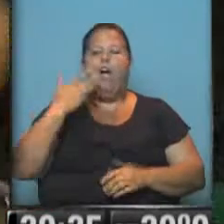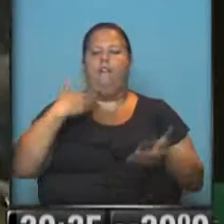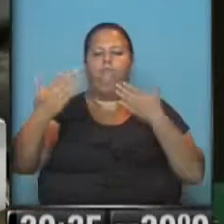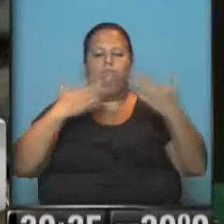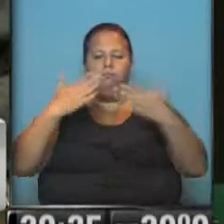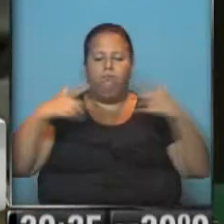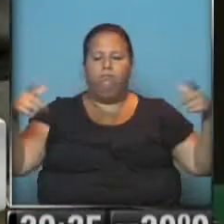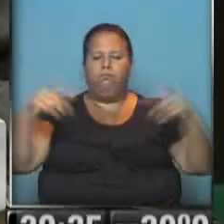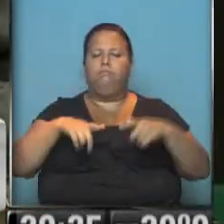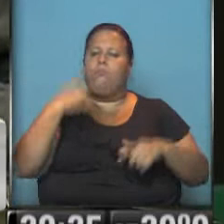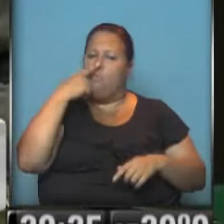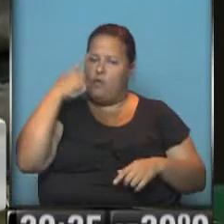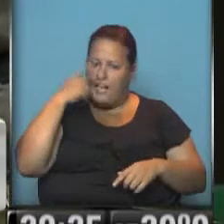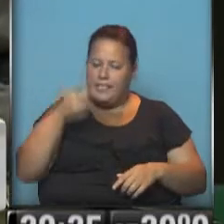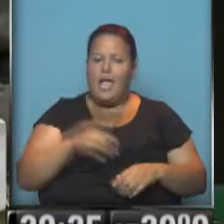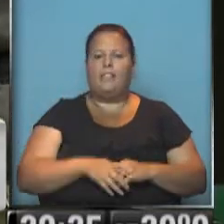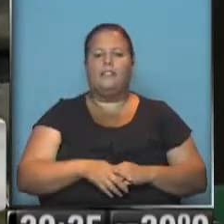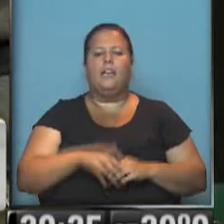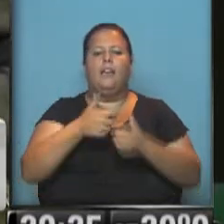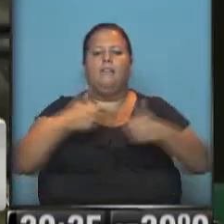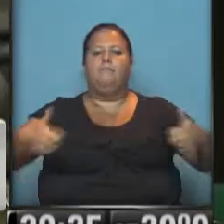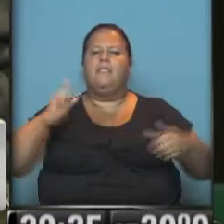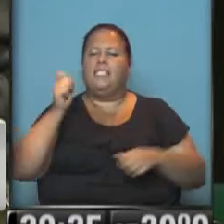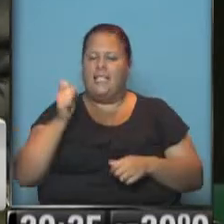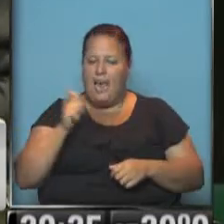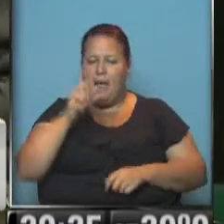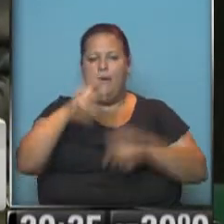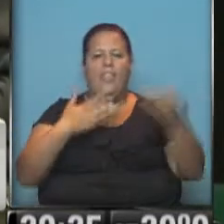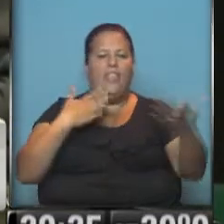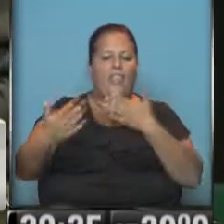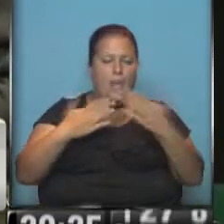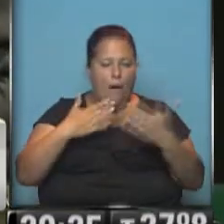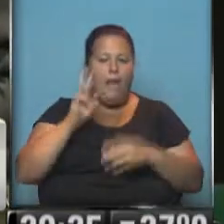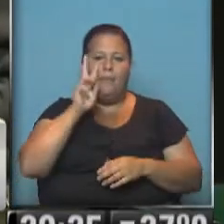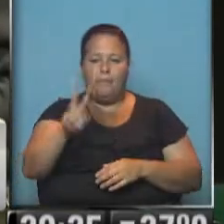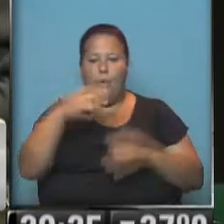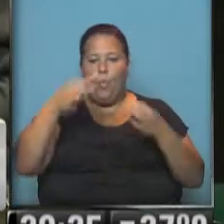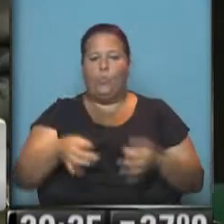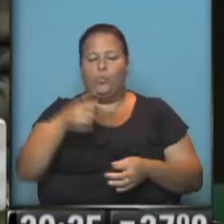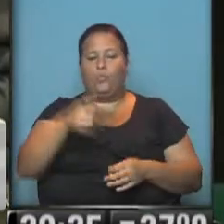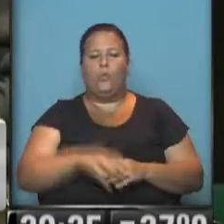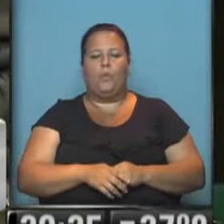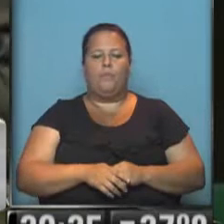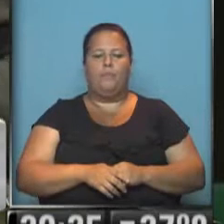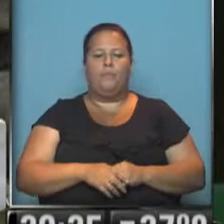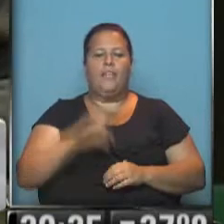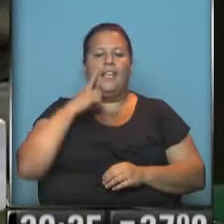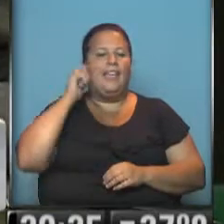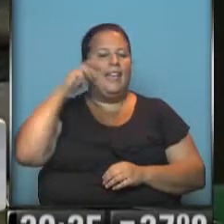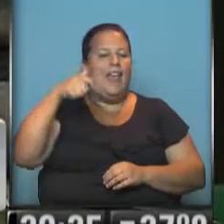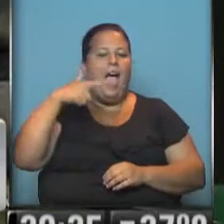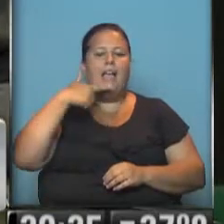foro, un foro sumamente interesante por quienes lo integran, quienes debaten. Allí lo vemos justamente a Ignacio